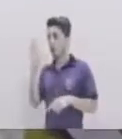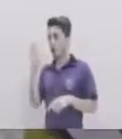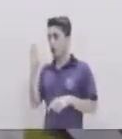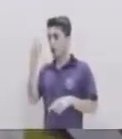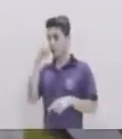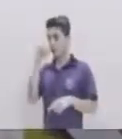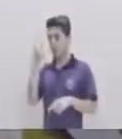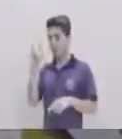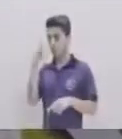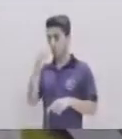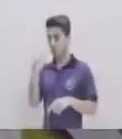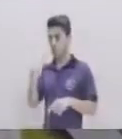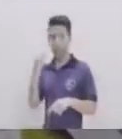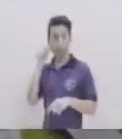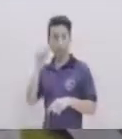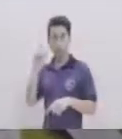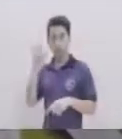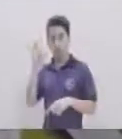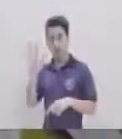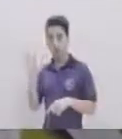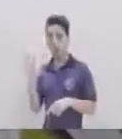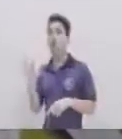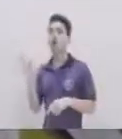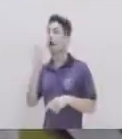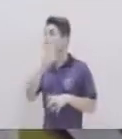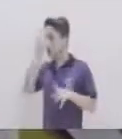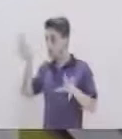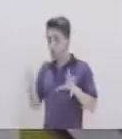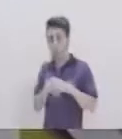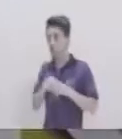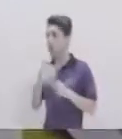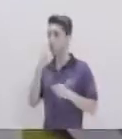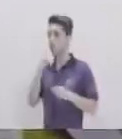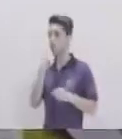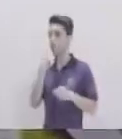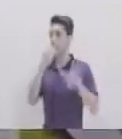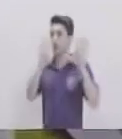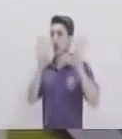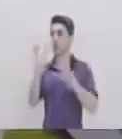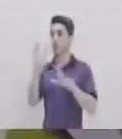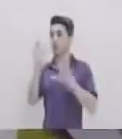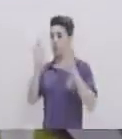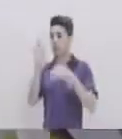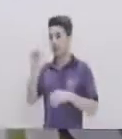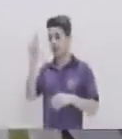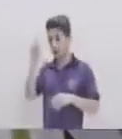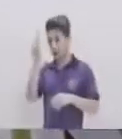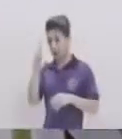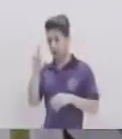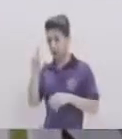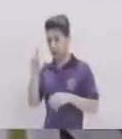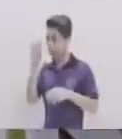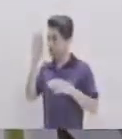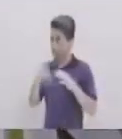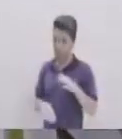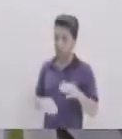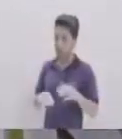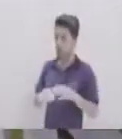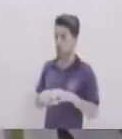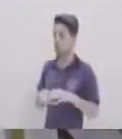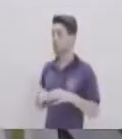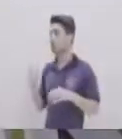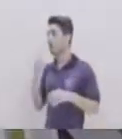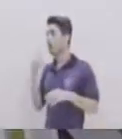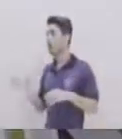90 grados O sea Ninguno puede medir 90 O más Y Un triángulo Es obtusángulo Cuando